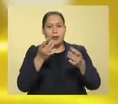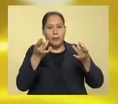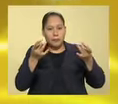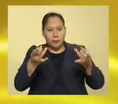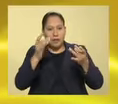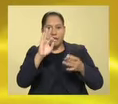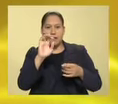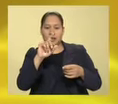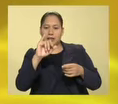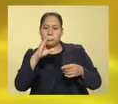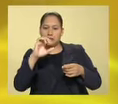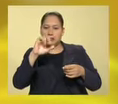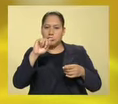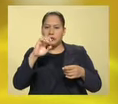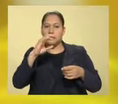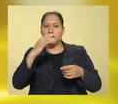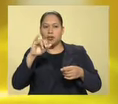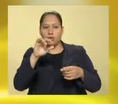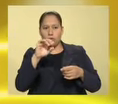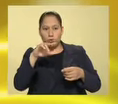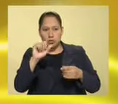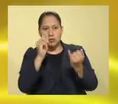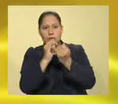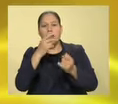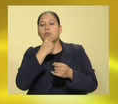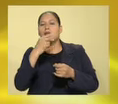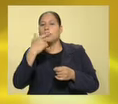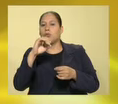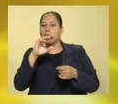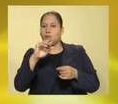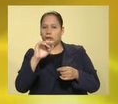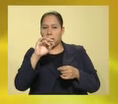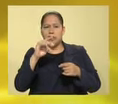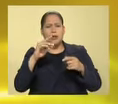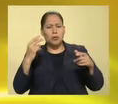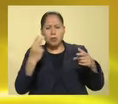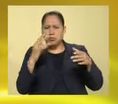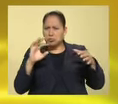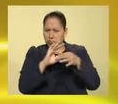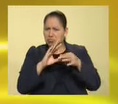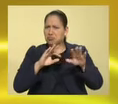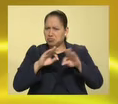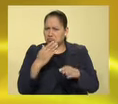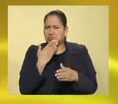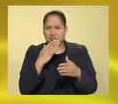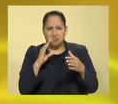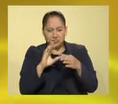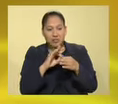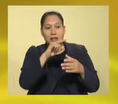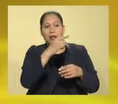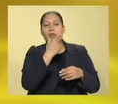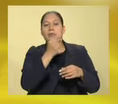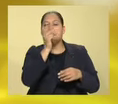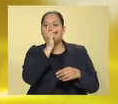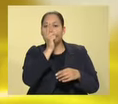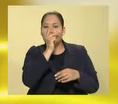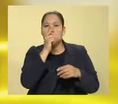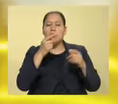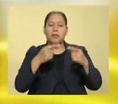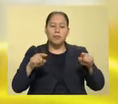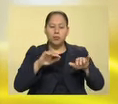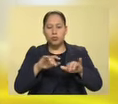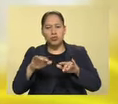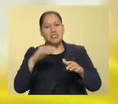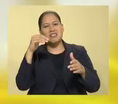Felicity Jones. Y también Goy Pierce, que hacen una química muy especial dentro de la pantalla. Él es un padre músico